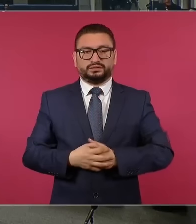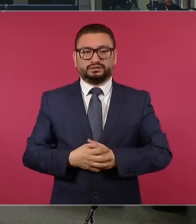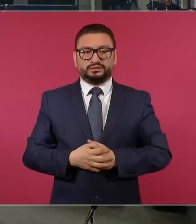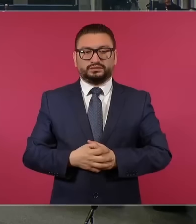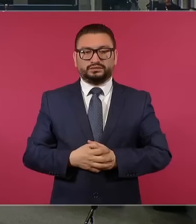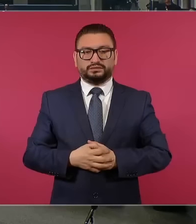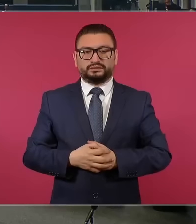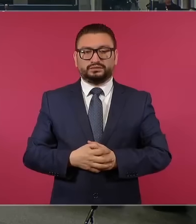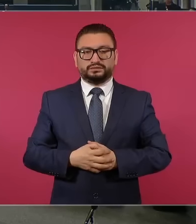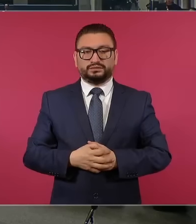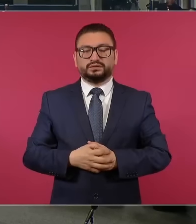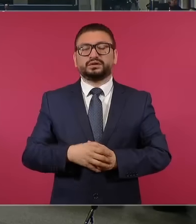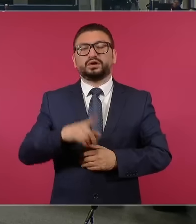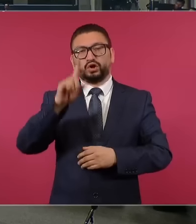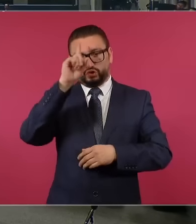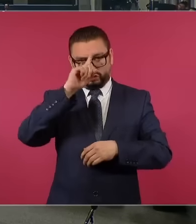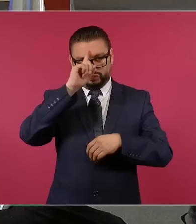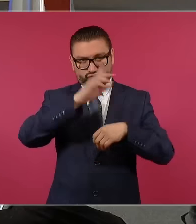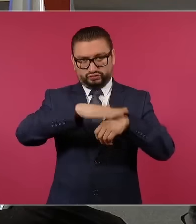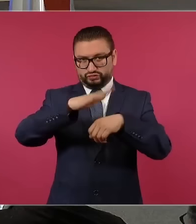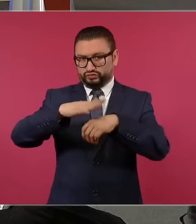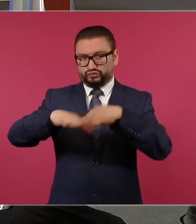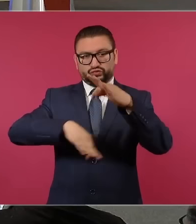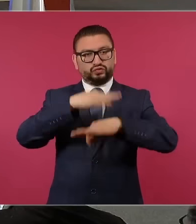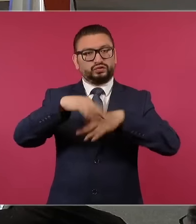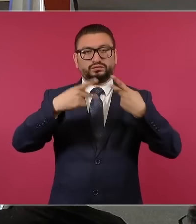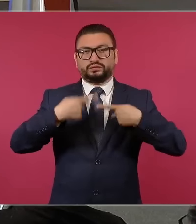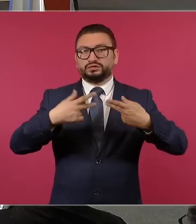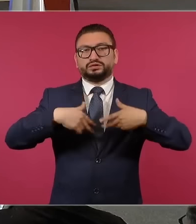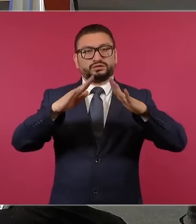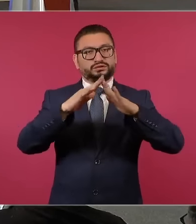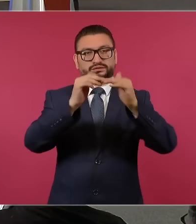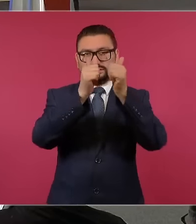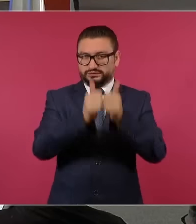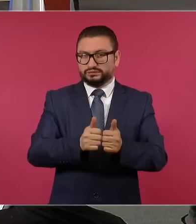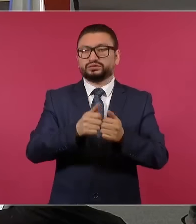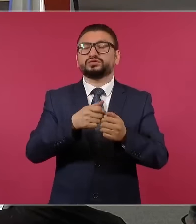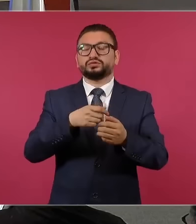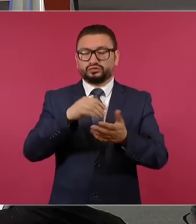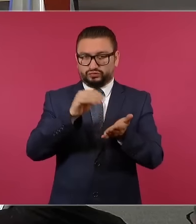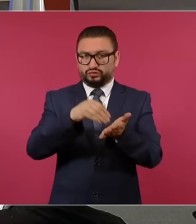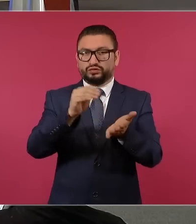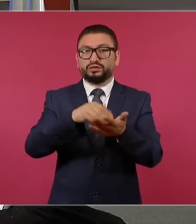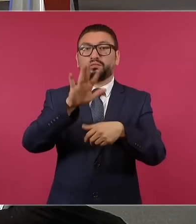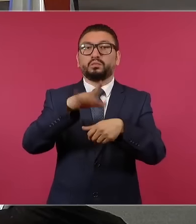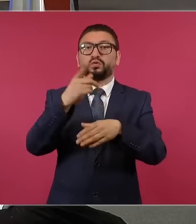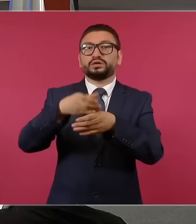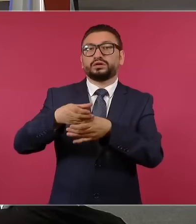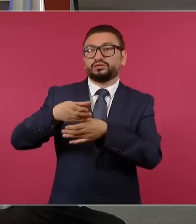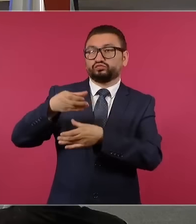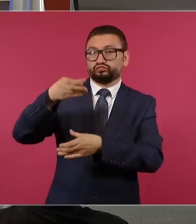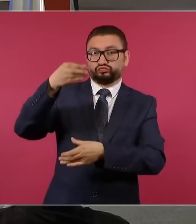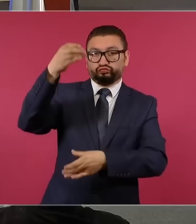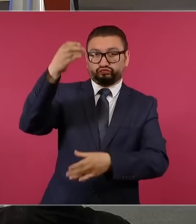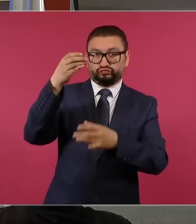recomendarle a la gente que no salga por los postes que pueden estar